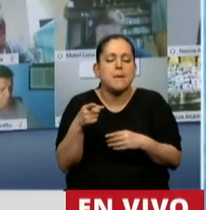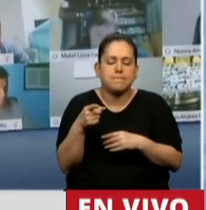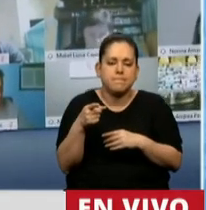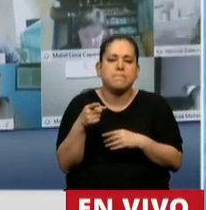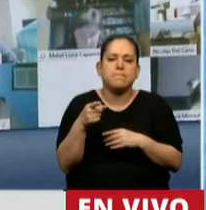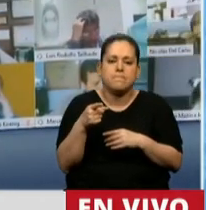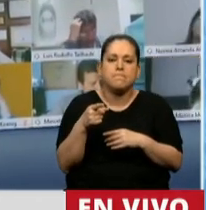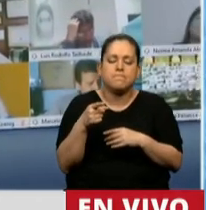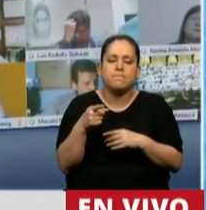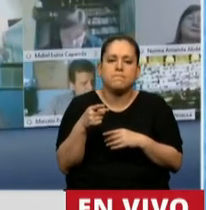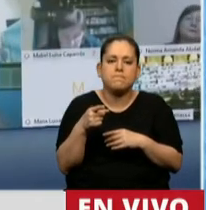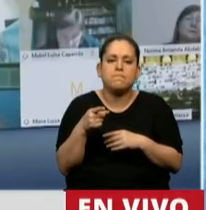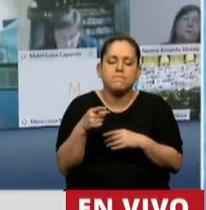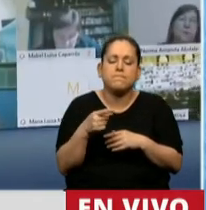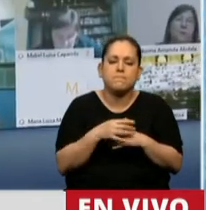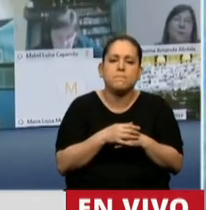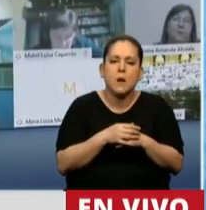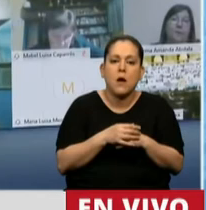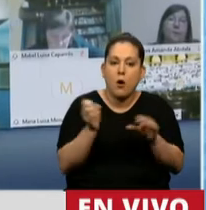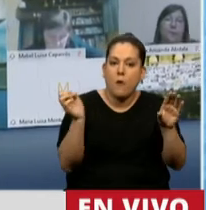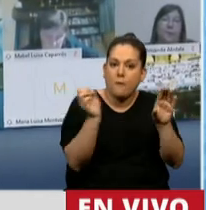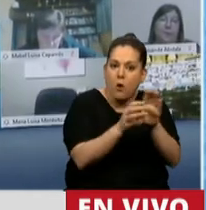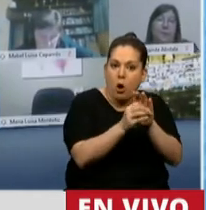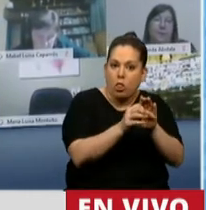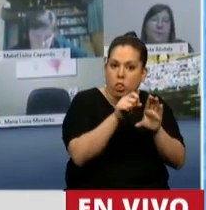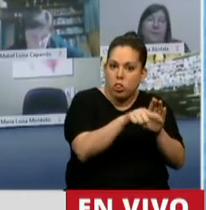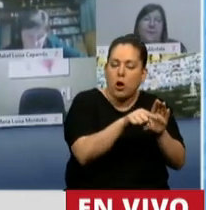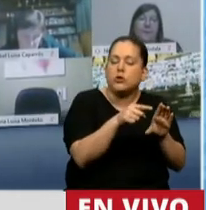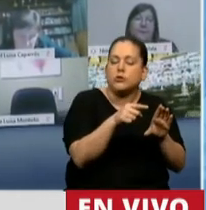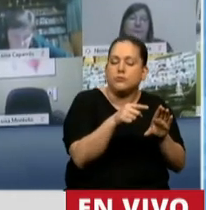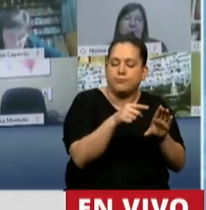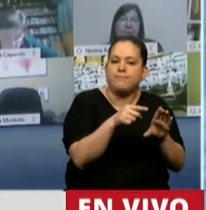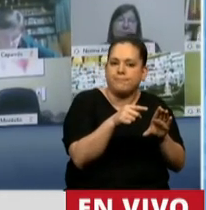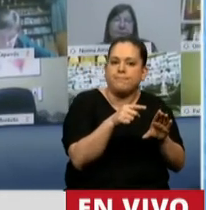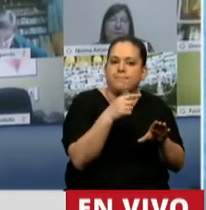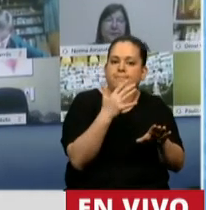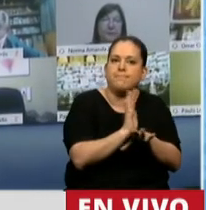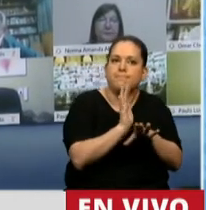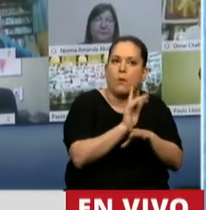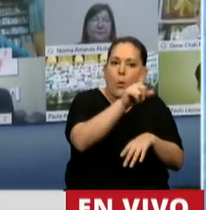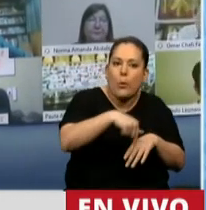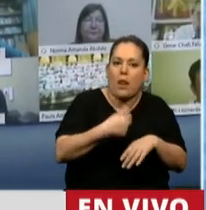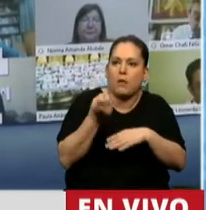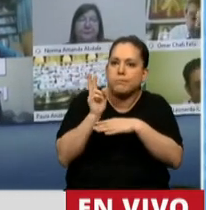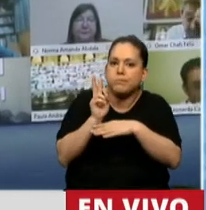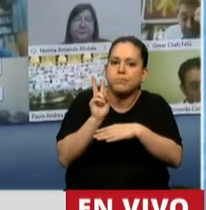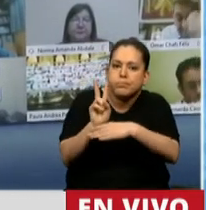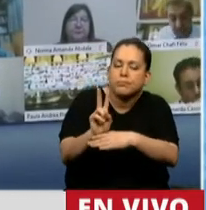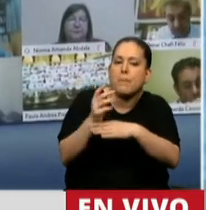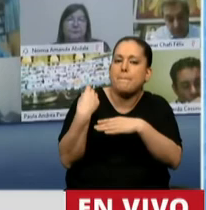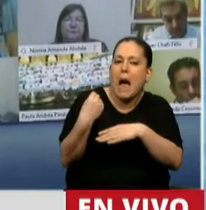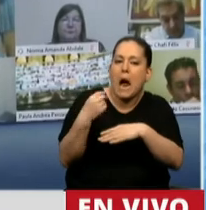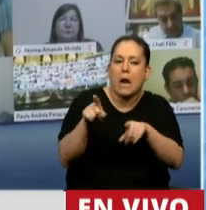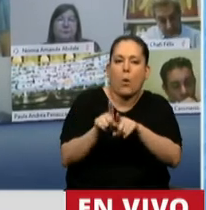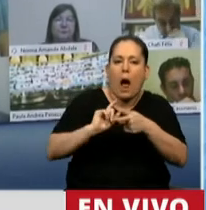estos fondos van a proteger dejando de ser una